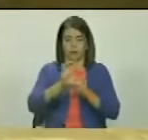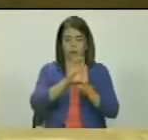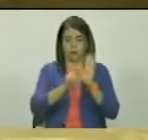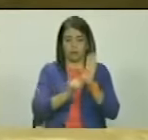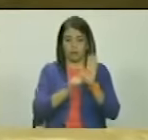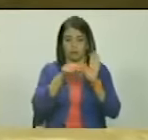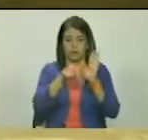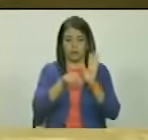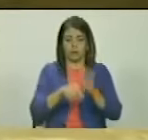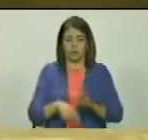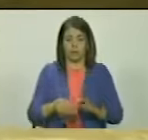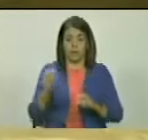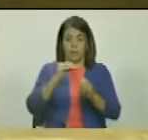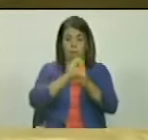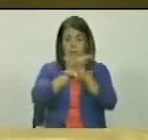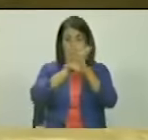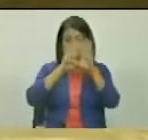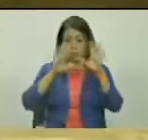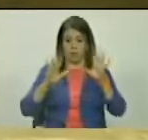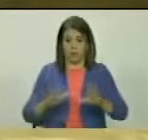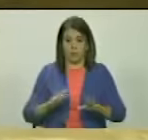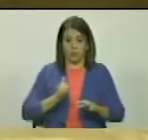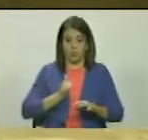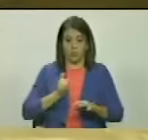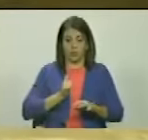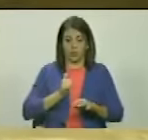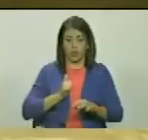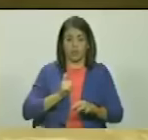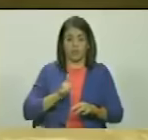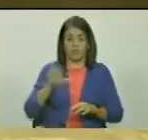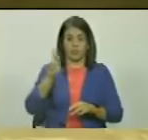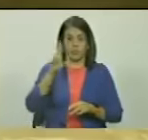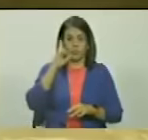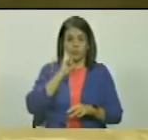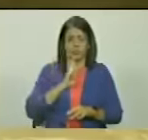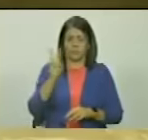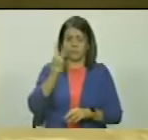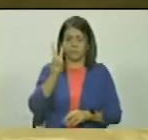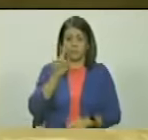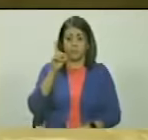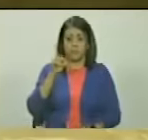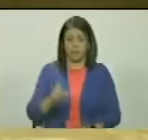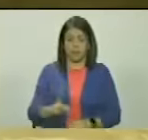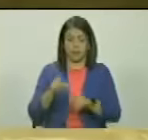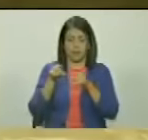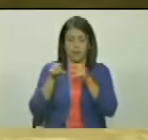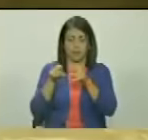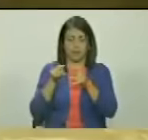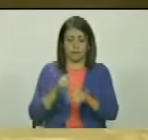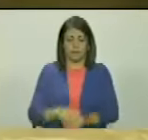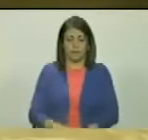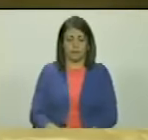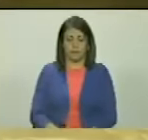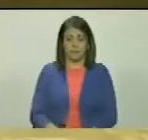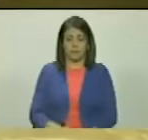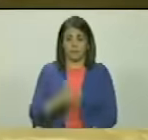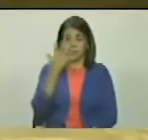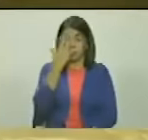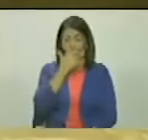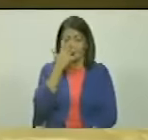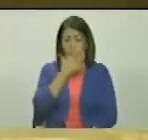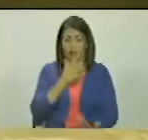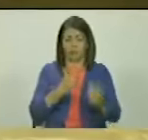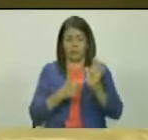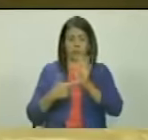constitución para más claridad cualquier estado de la república bolivariana de venezuela las dudas